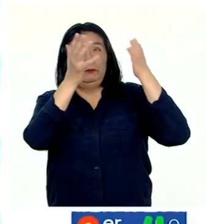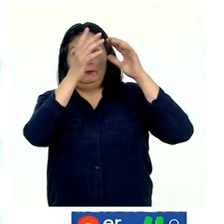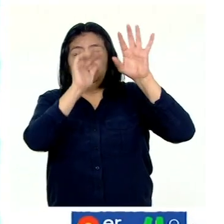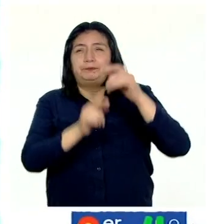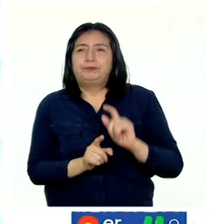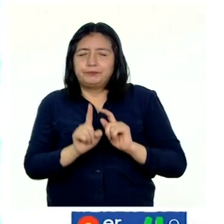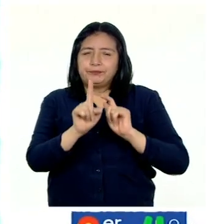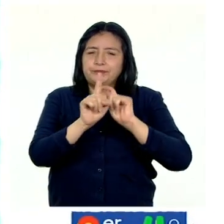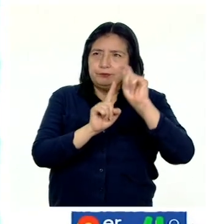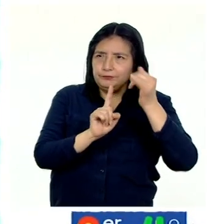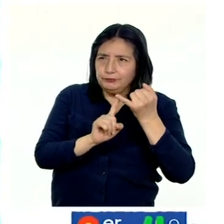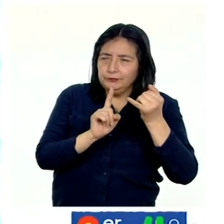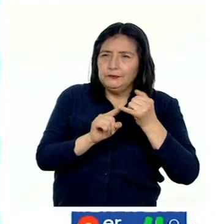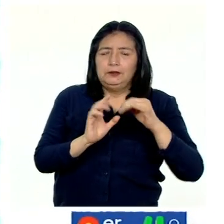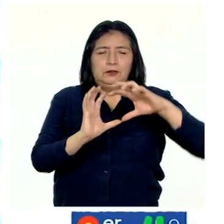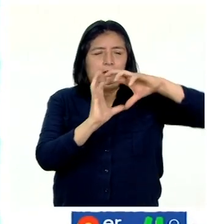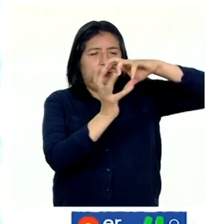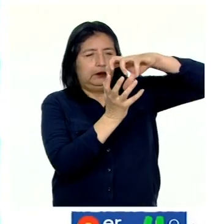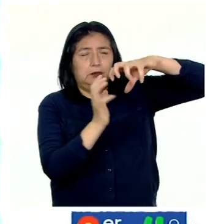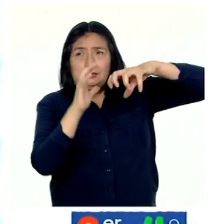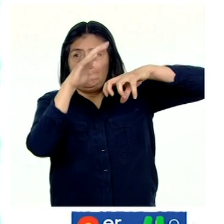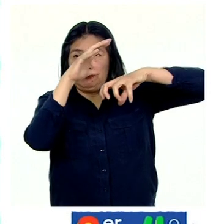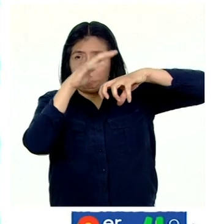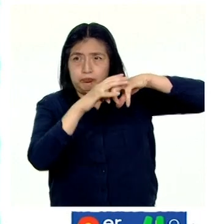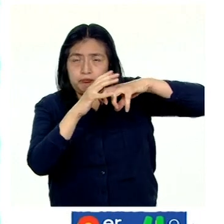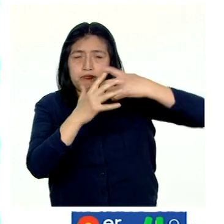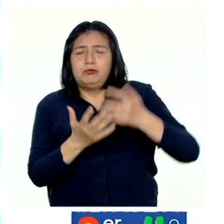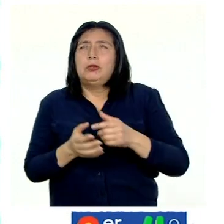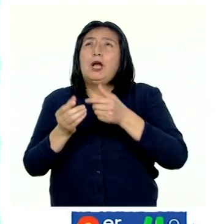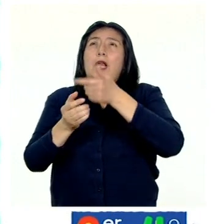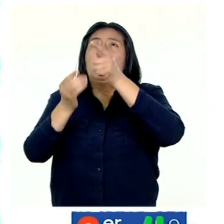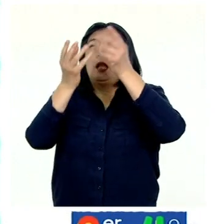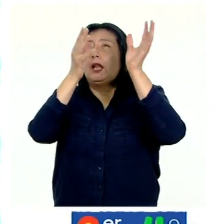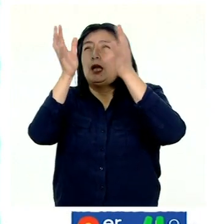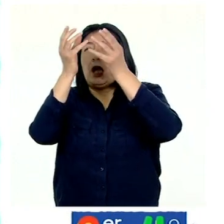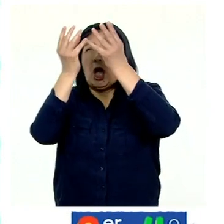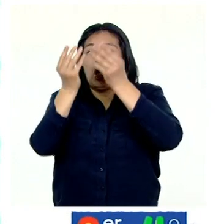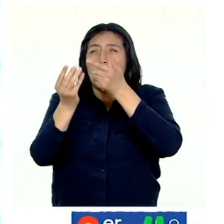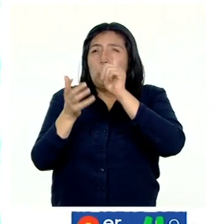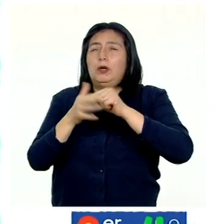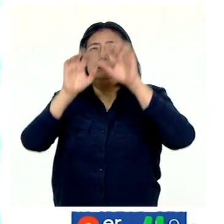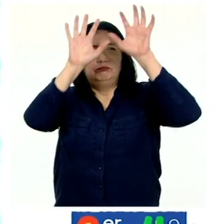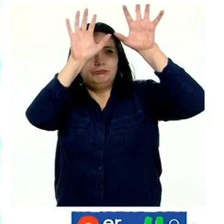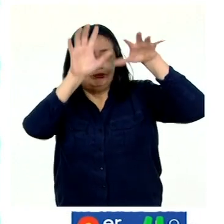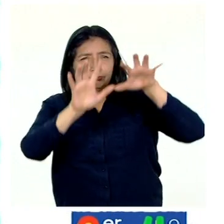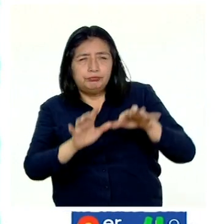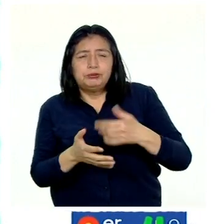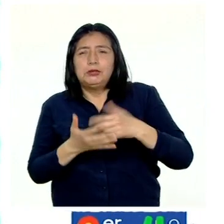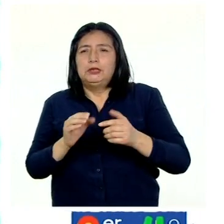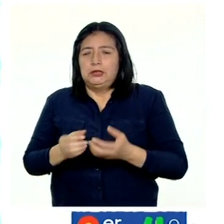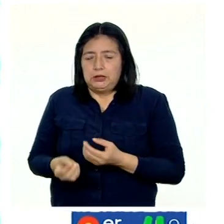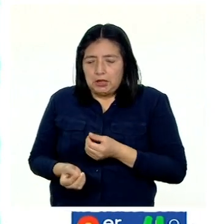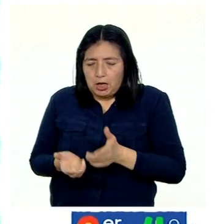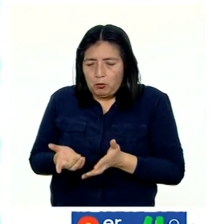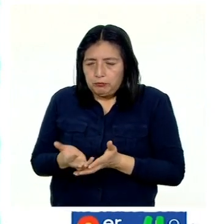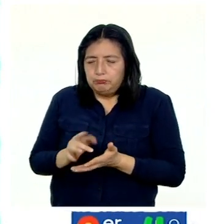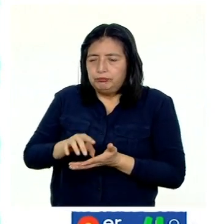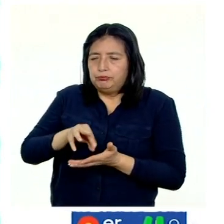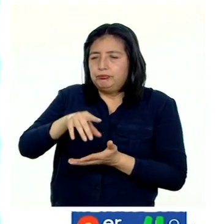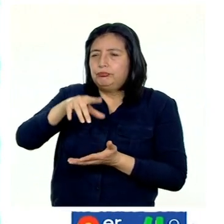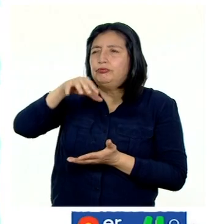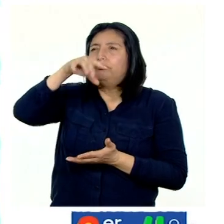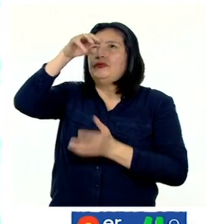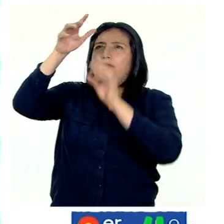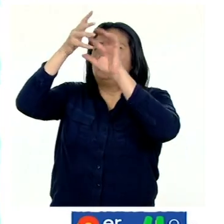son la temperatura, la presión atmosférica, la humedad, la precipitación, la evaporación. Y ustedes